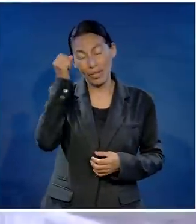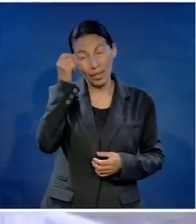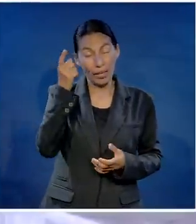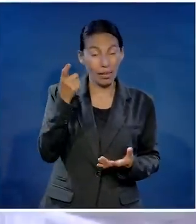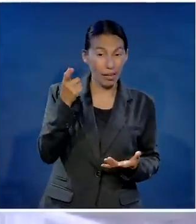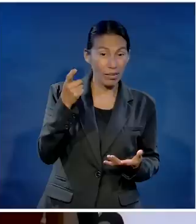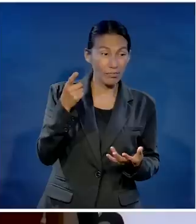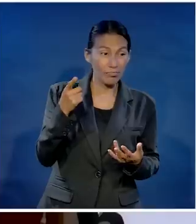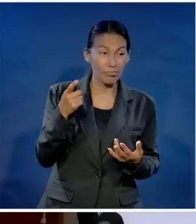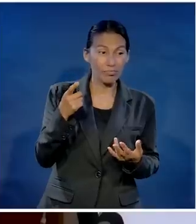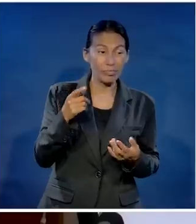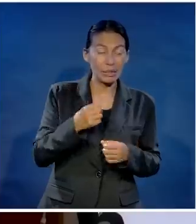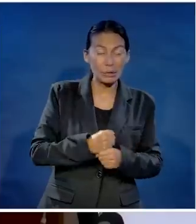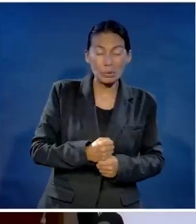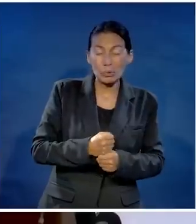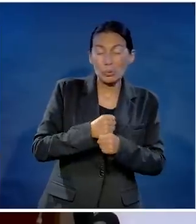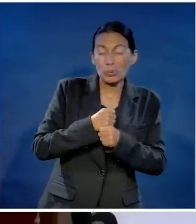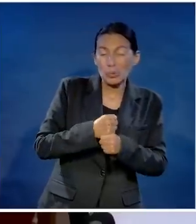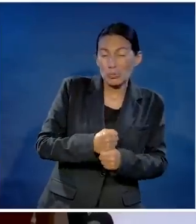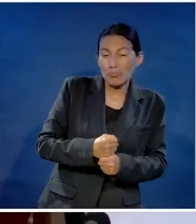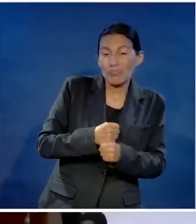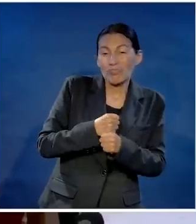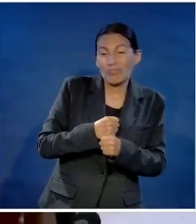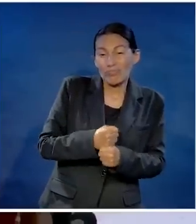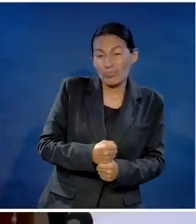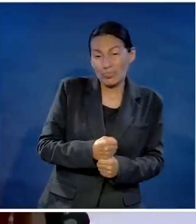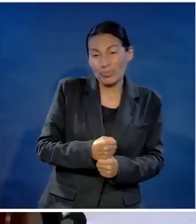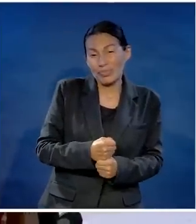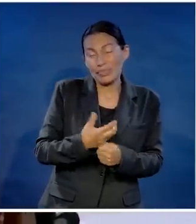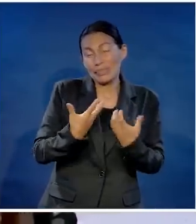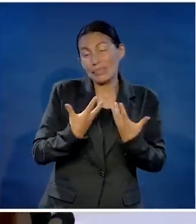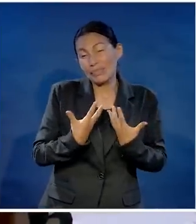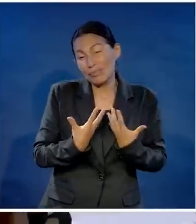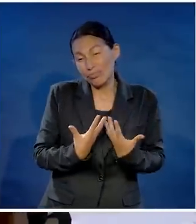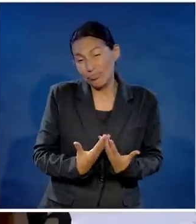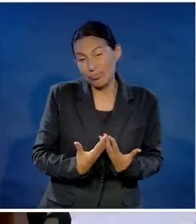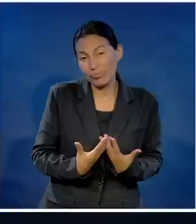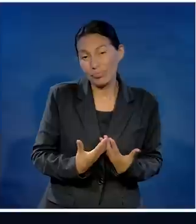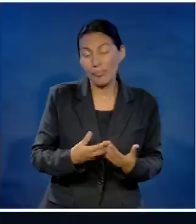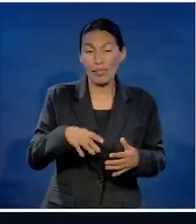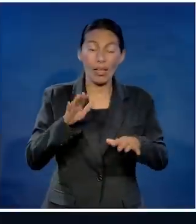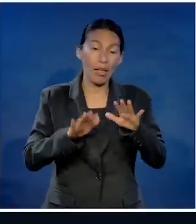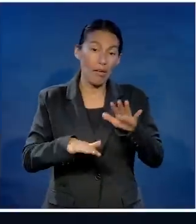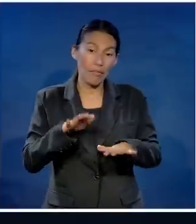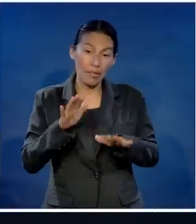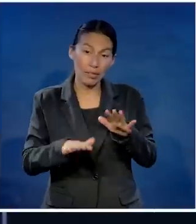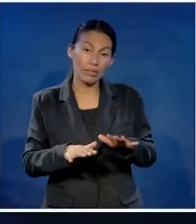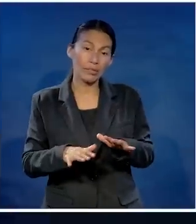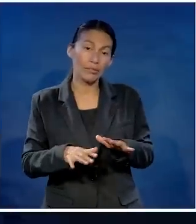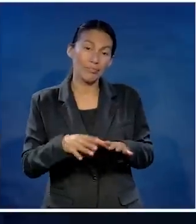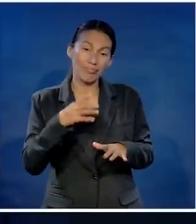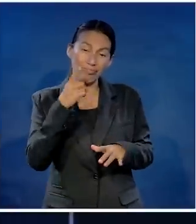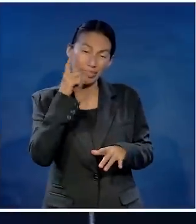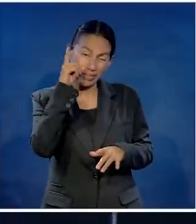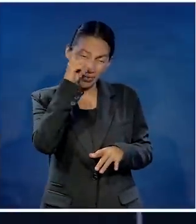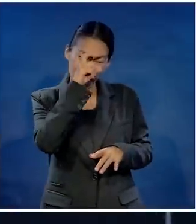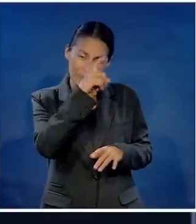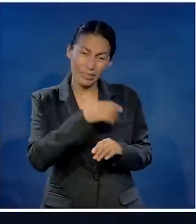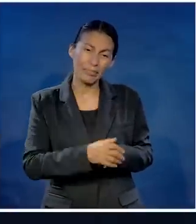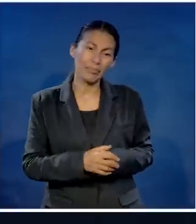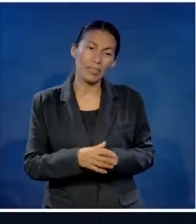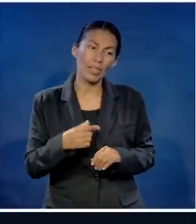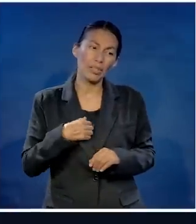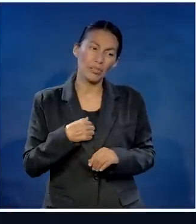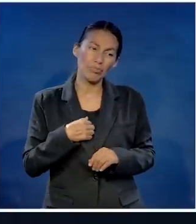Y por una relación imaginario, ficticia, o como usted quiera, está sufriendo. A veces, ni siquiera es eso.